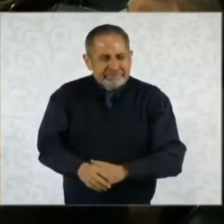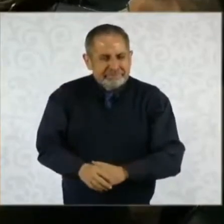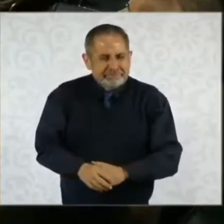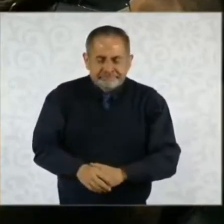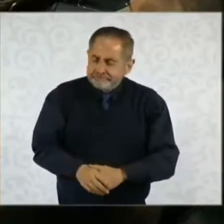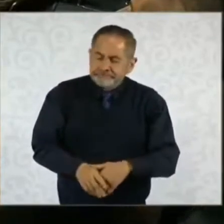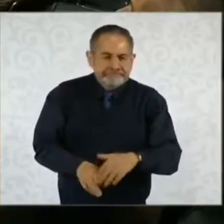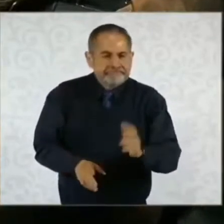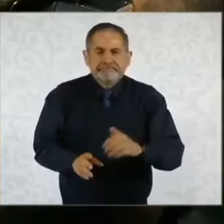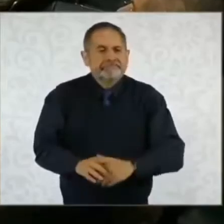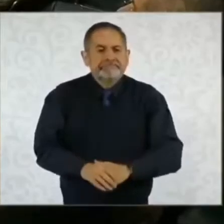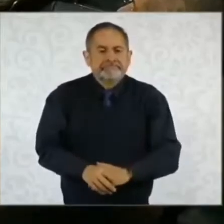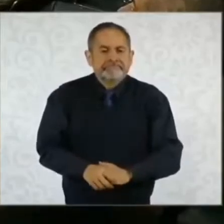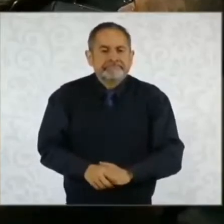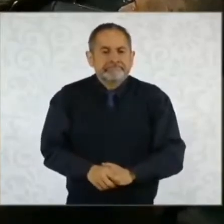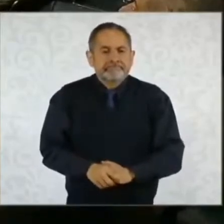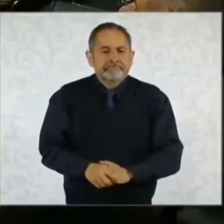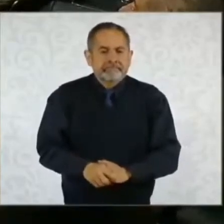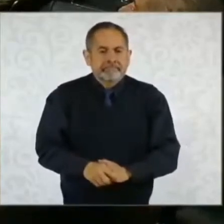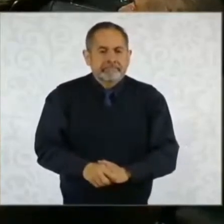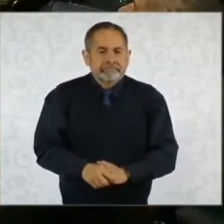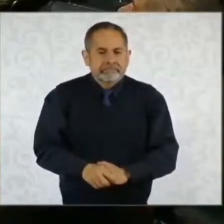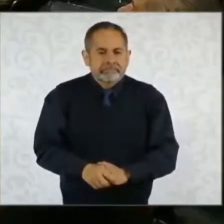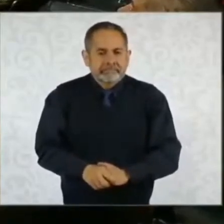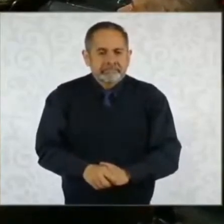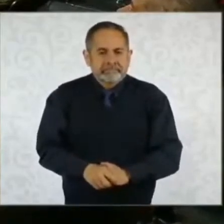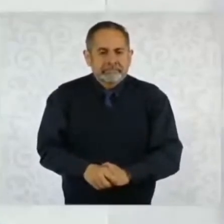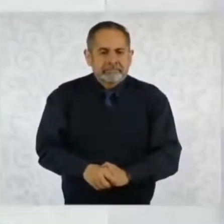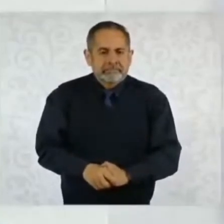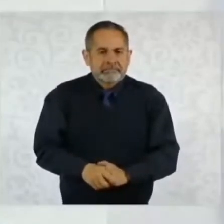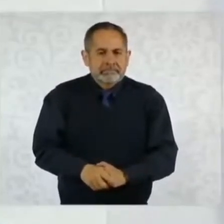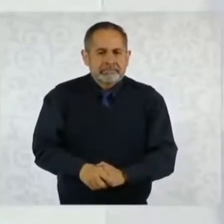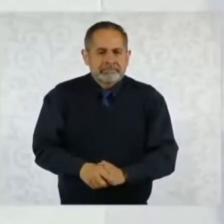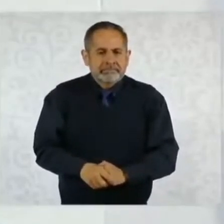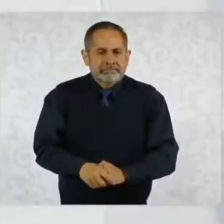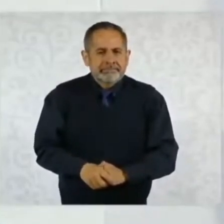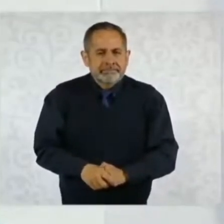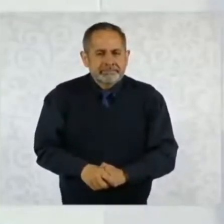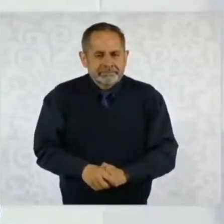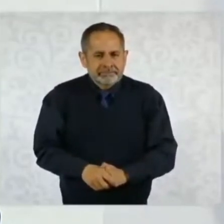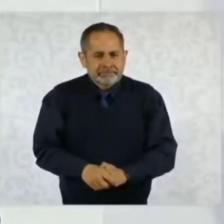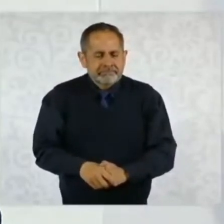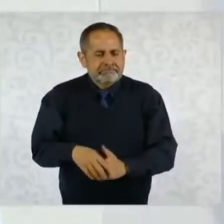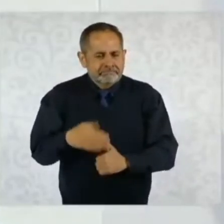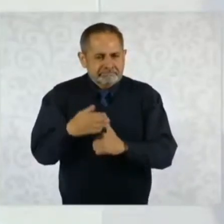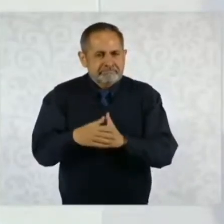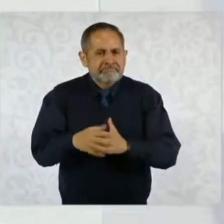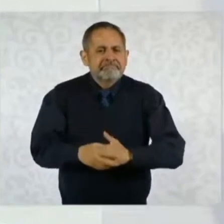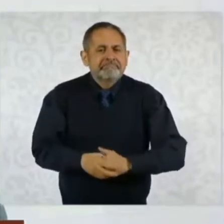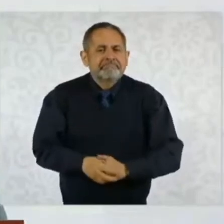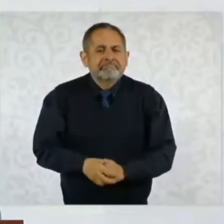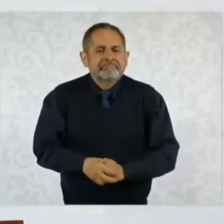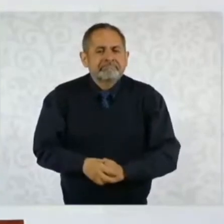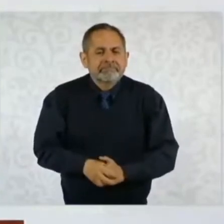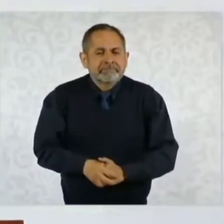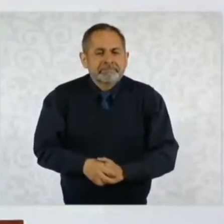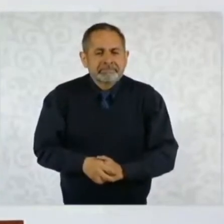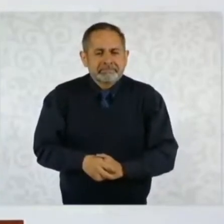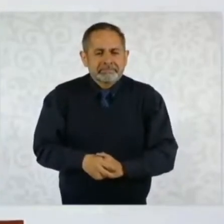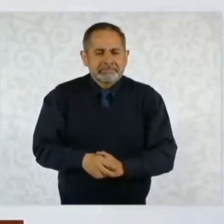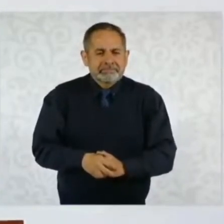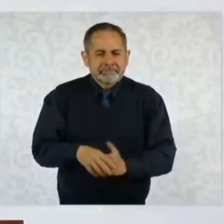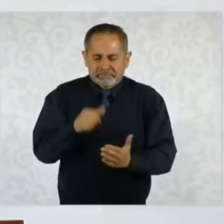vamos a enviarles la